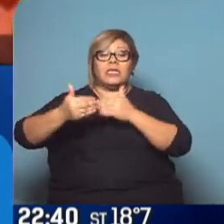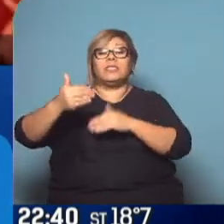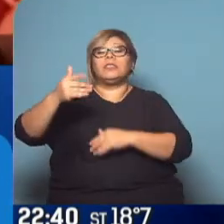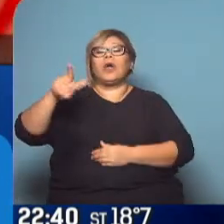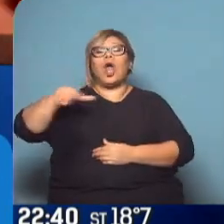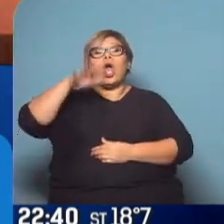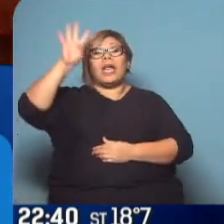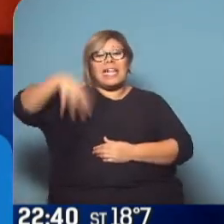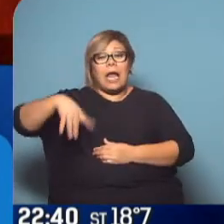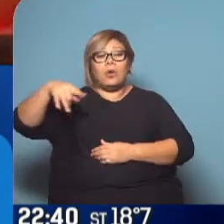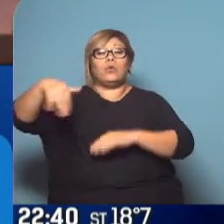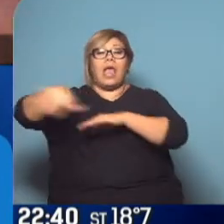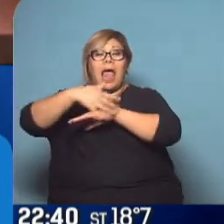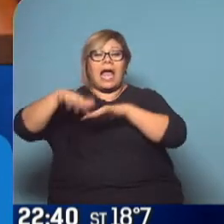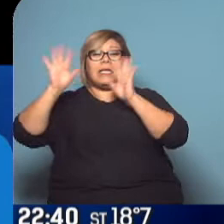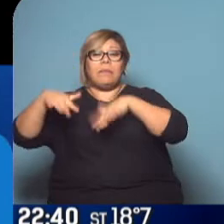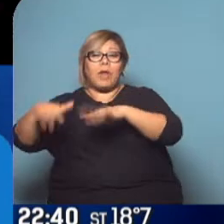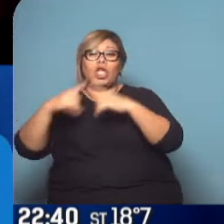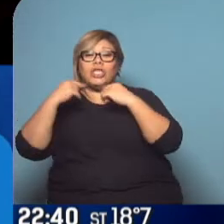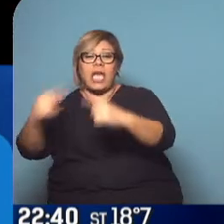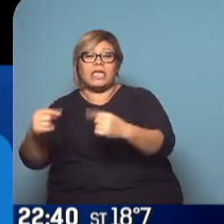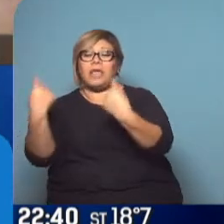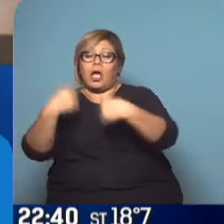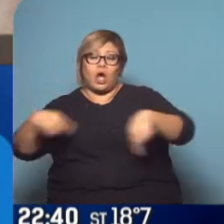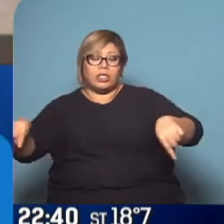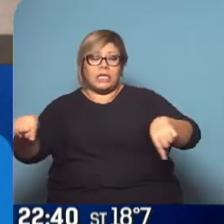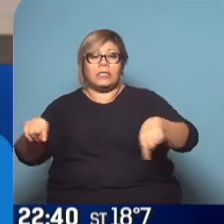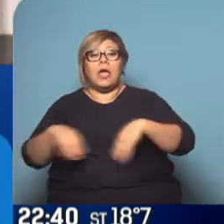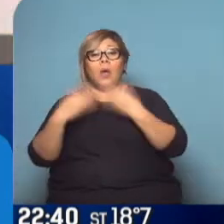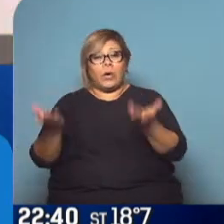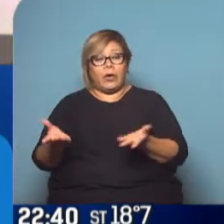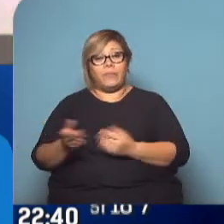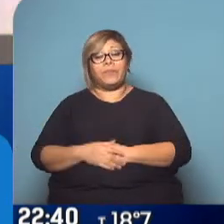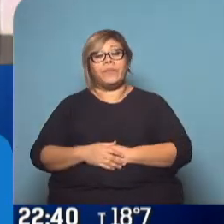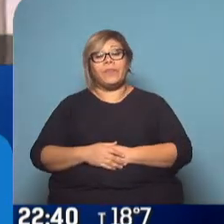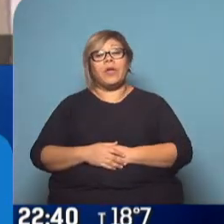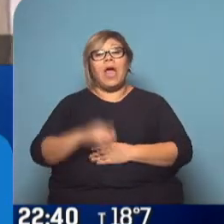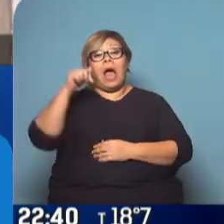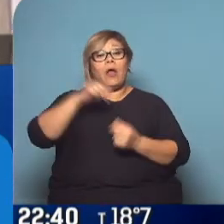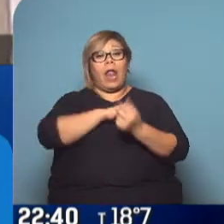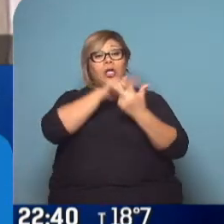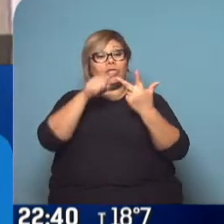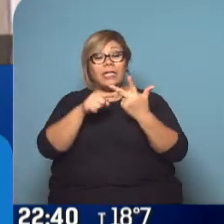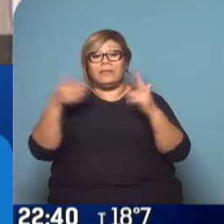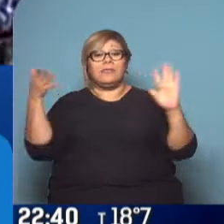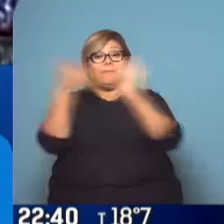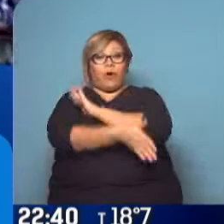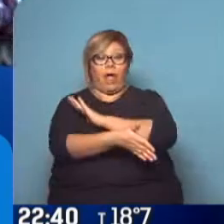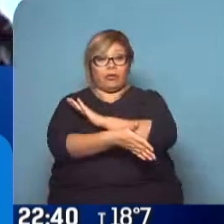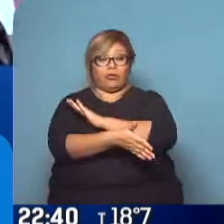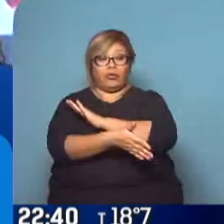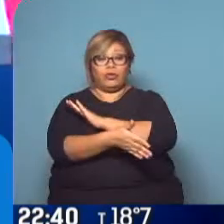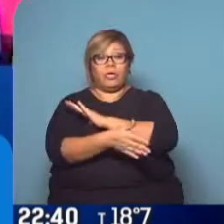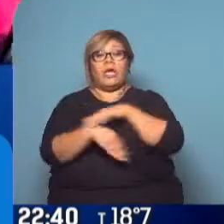represión y demás, aplicación de artículos de la Constitución. Bueno, los tres están fugados. Y ahora la fiscalía ha